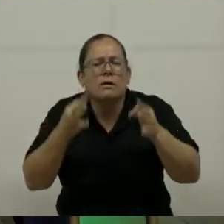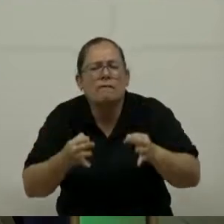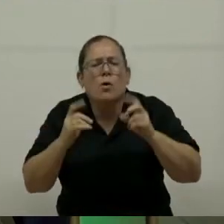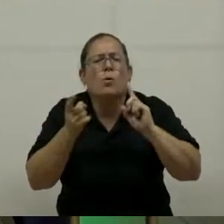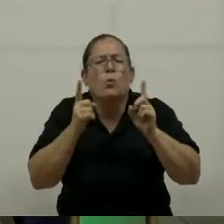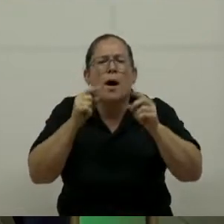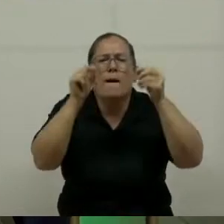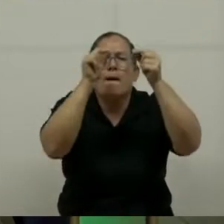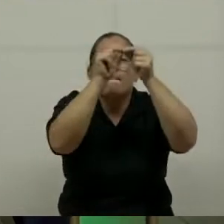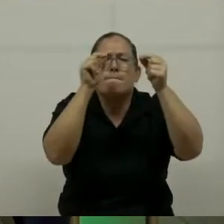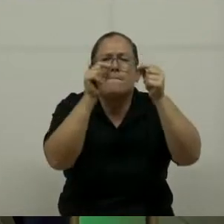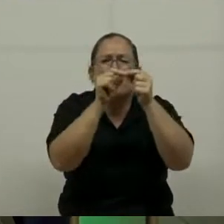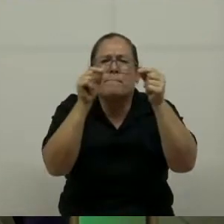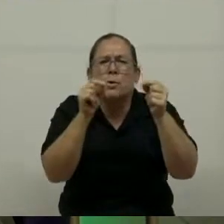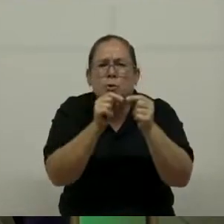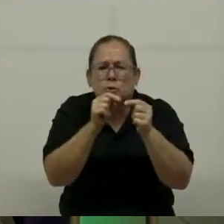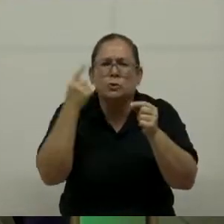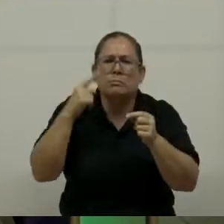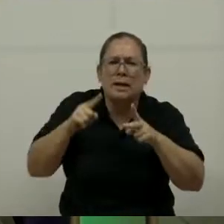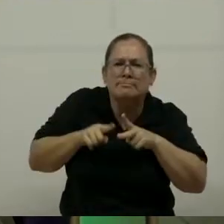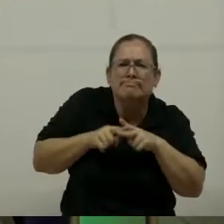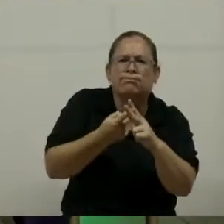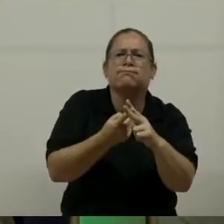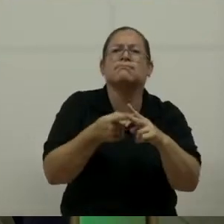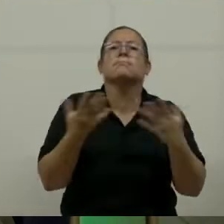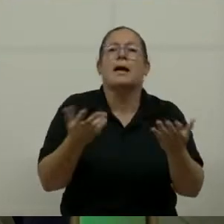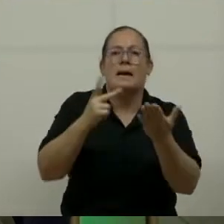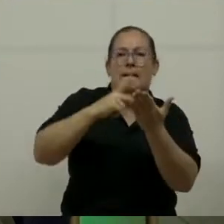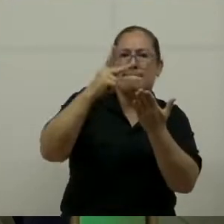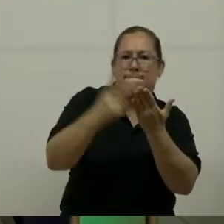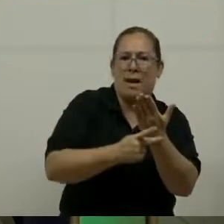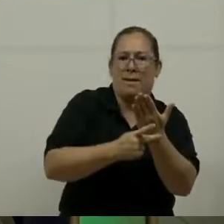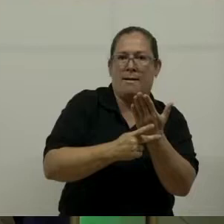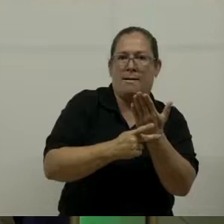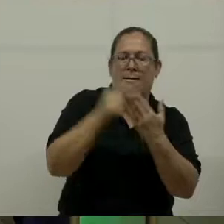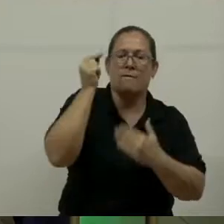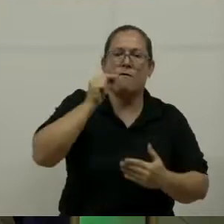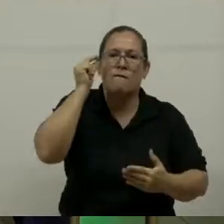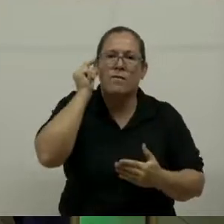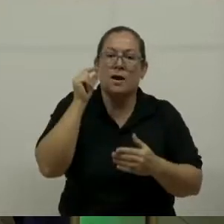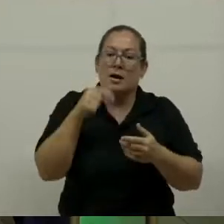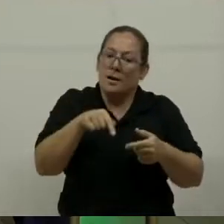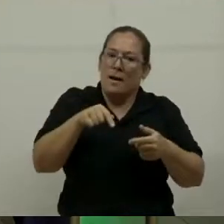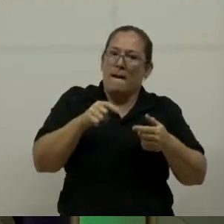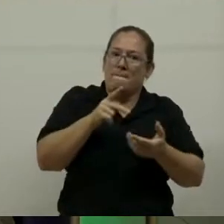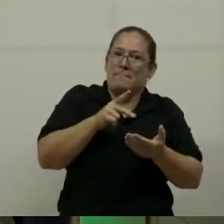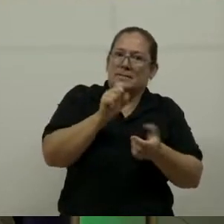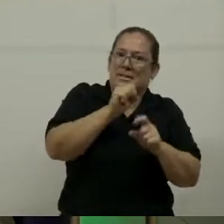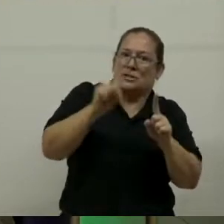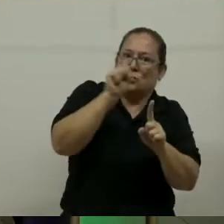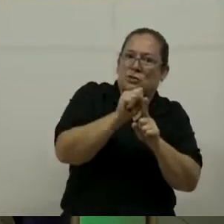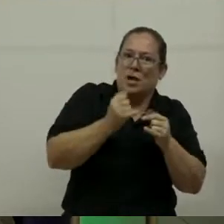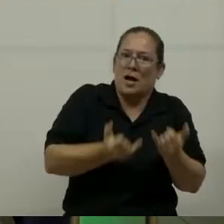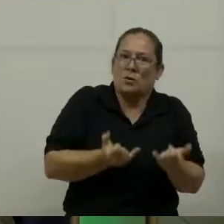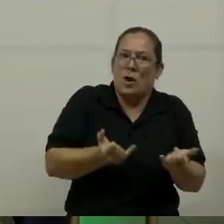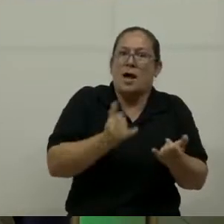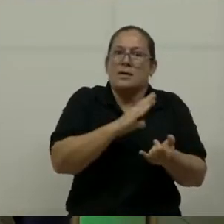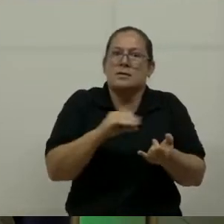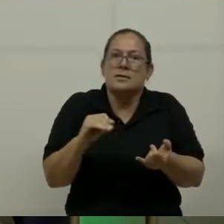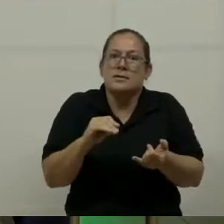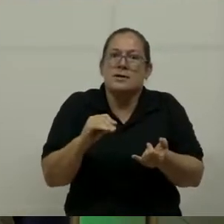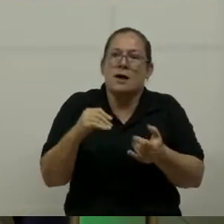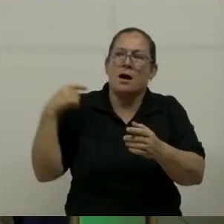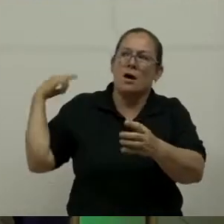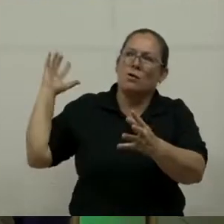puntos de partida para este plan de gobierno basado no solo en la situación actual, sino en toda la trayectoria que el turismo ha tenido